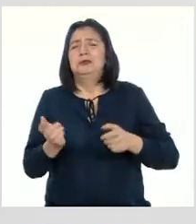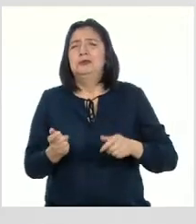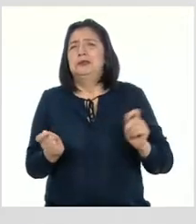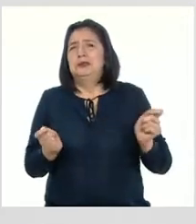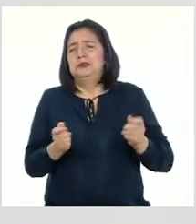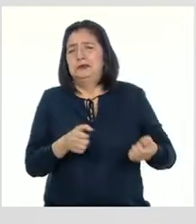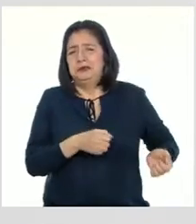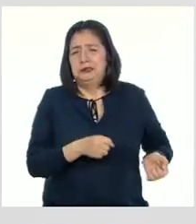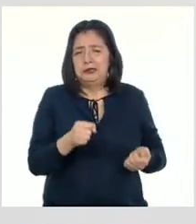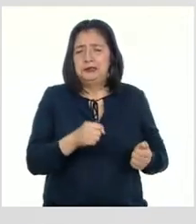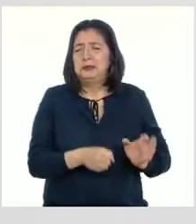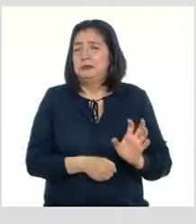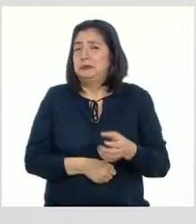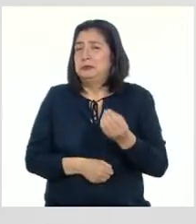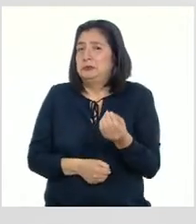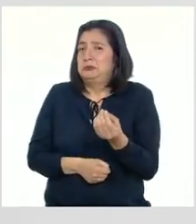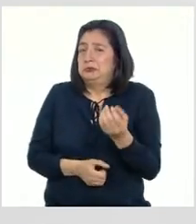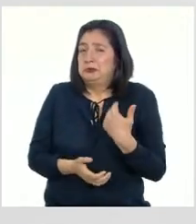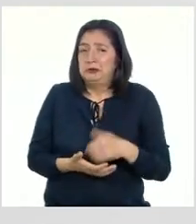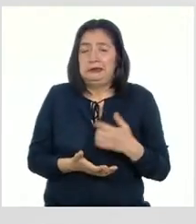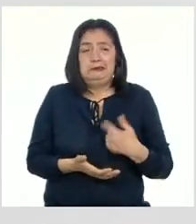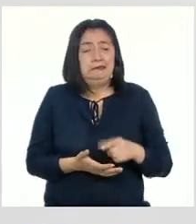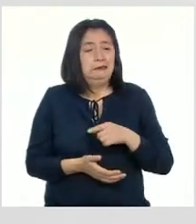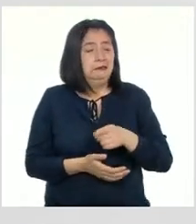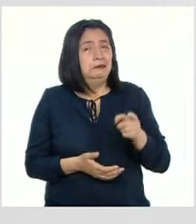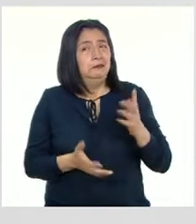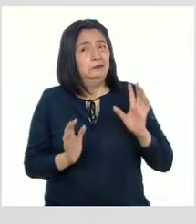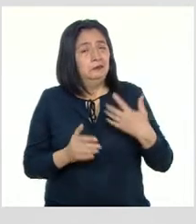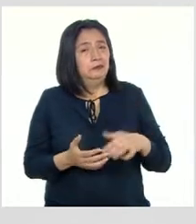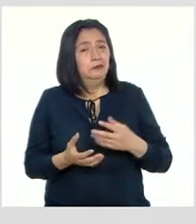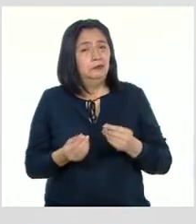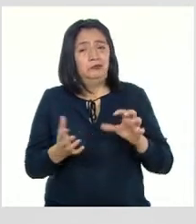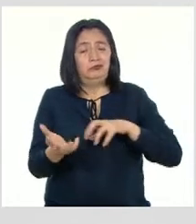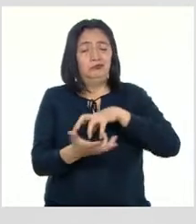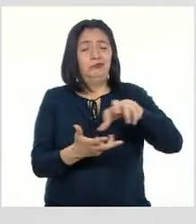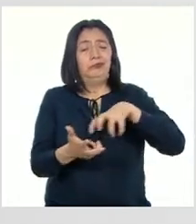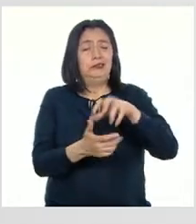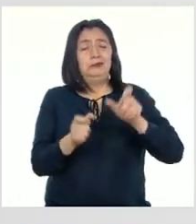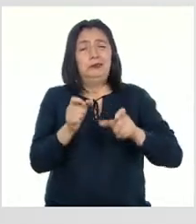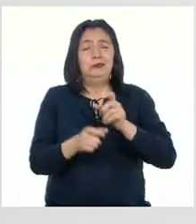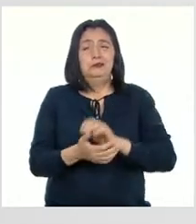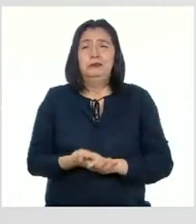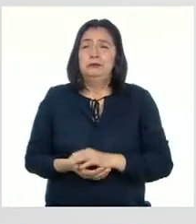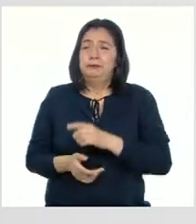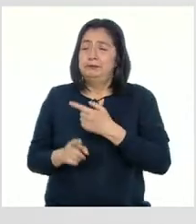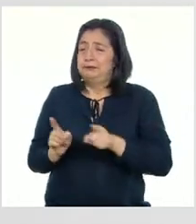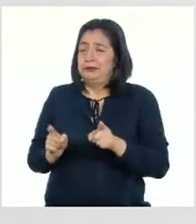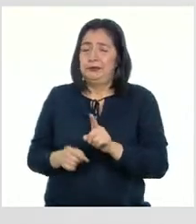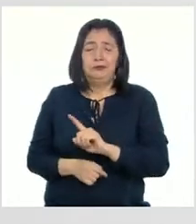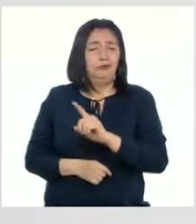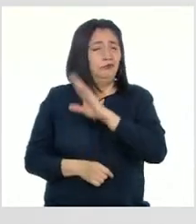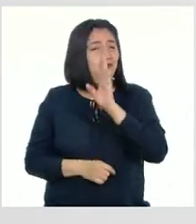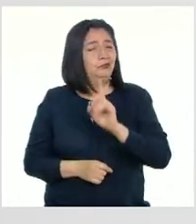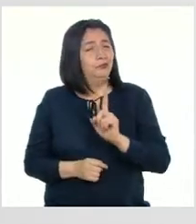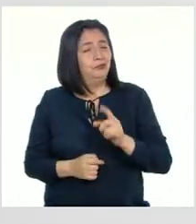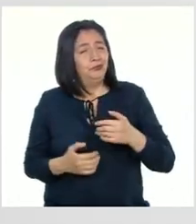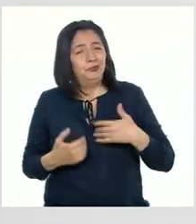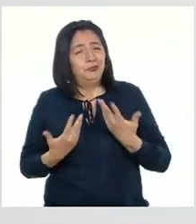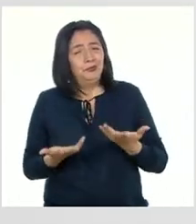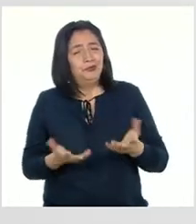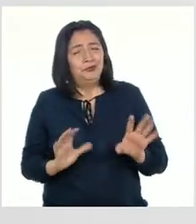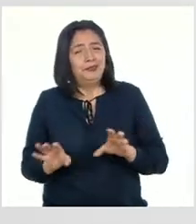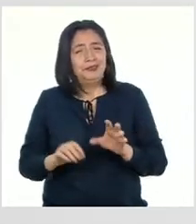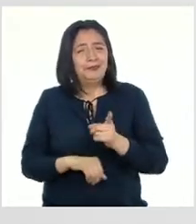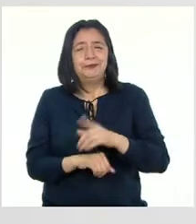carnavales Ya que supuestamente estas generaban mucho desorden Pero esto nunca ha sido